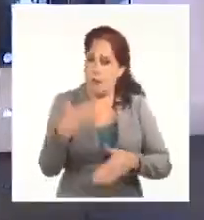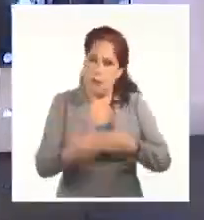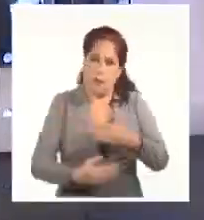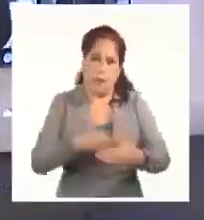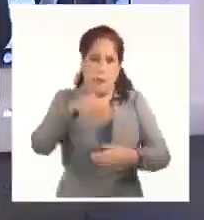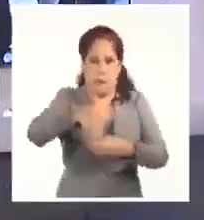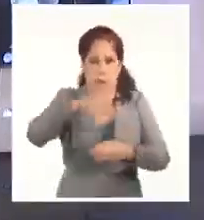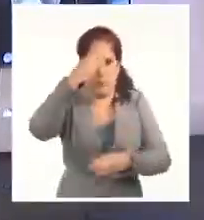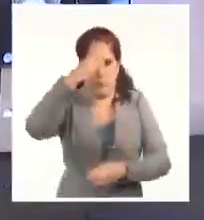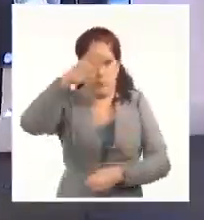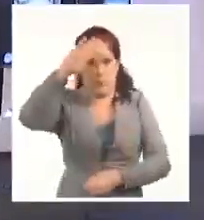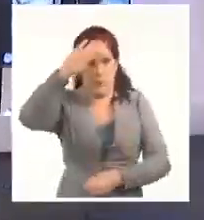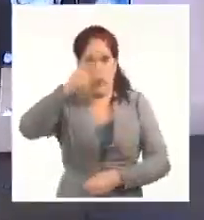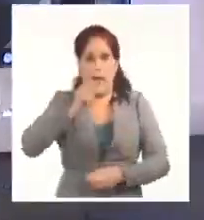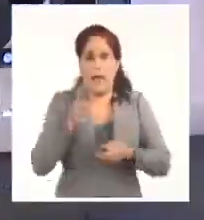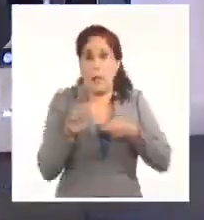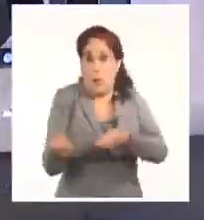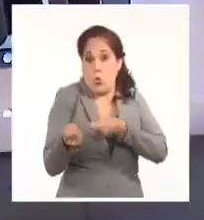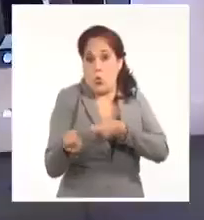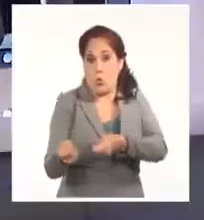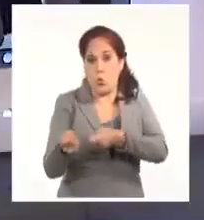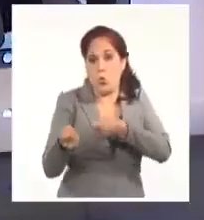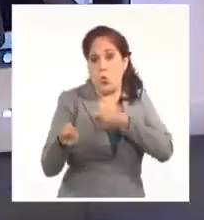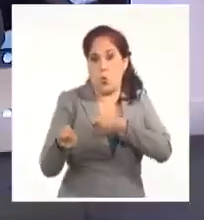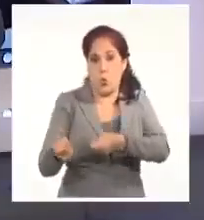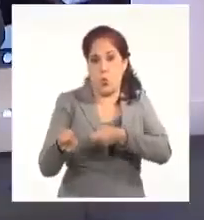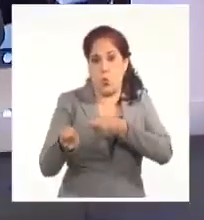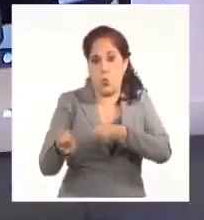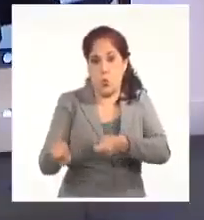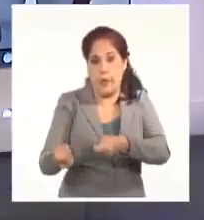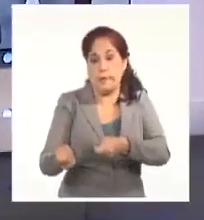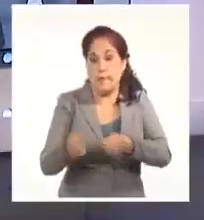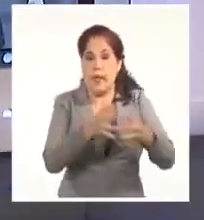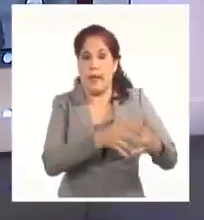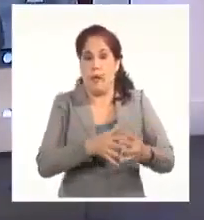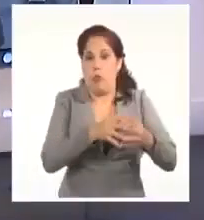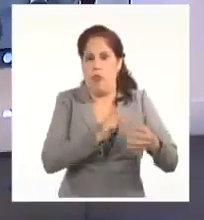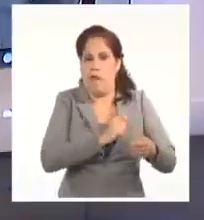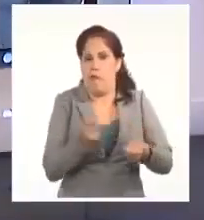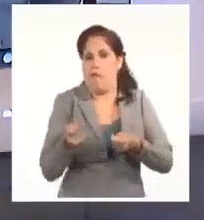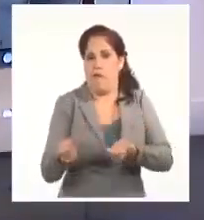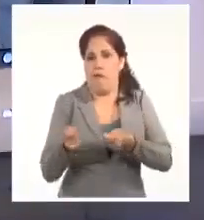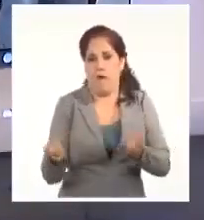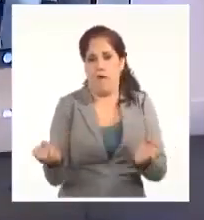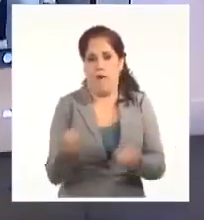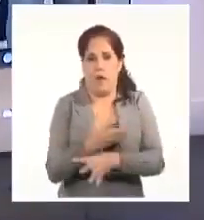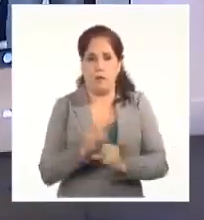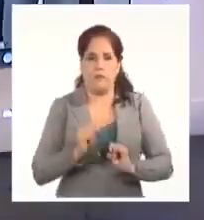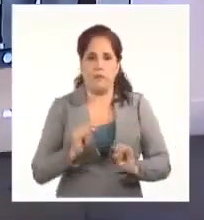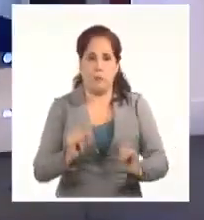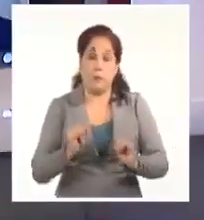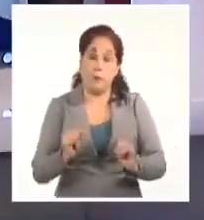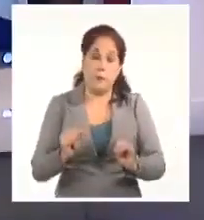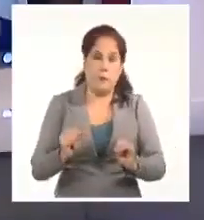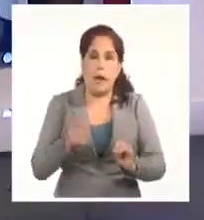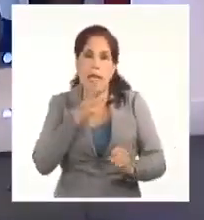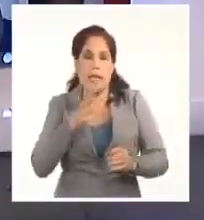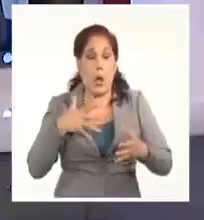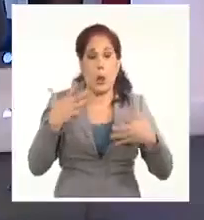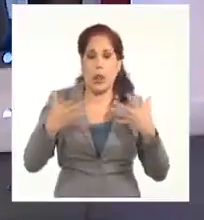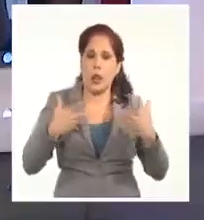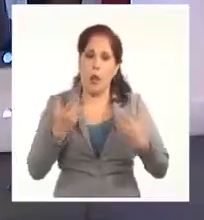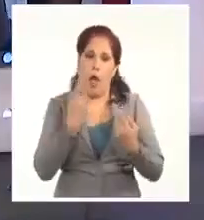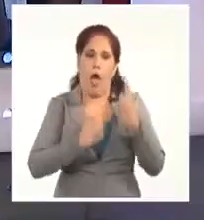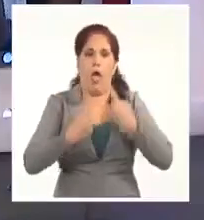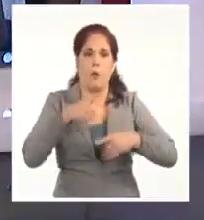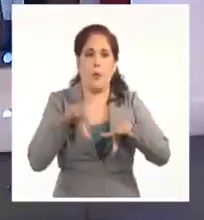país y de echarle, como les decía, más leña a la hoguera. Las falsedades en esta especie de entusiasmo que tienen algunos